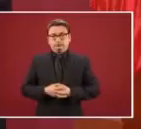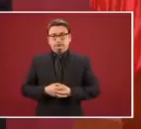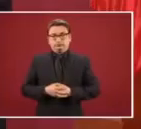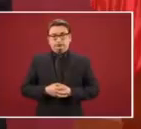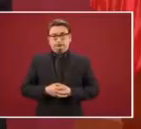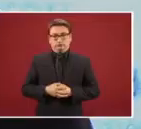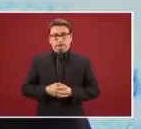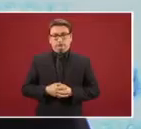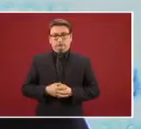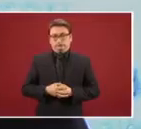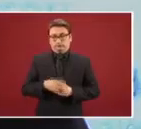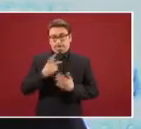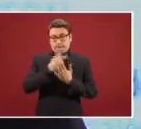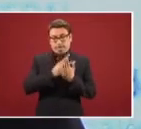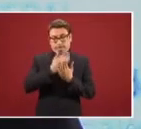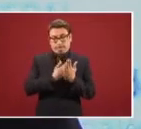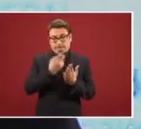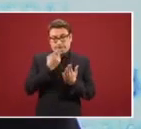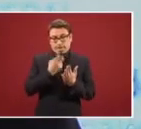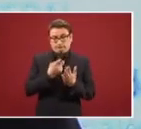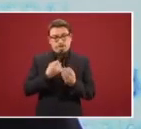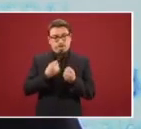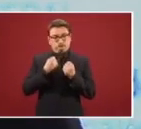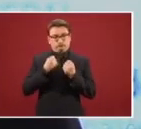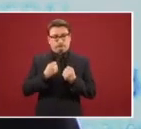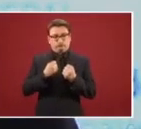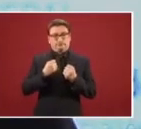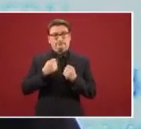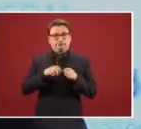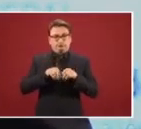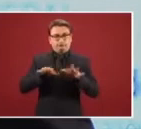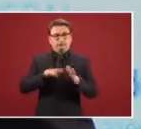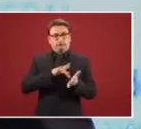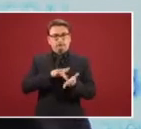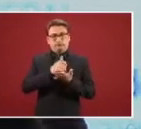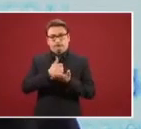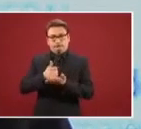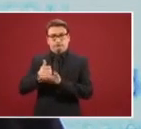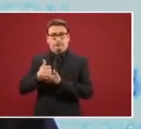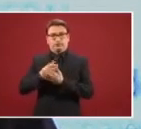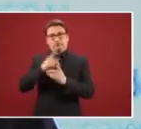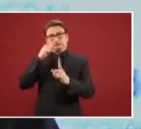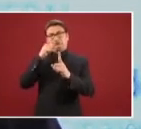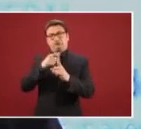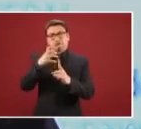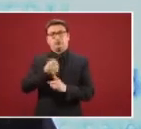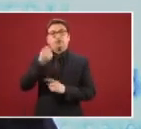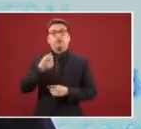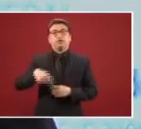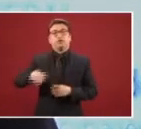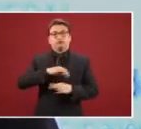Estimamos que este plan tendrá un impacto sustancial para poder lograr ese objetivo de ofrecerles